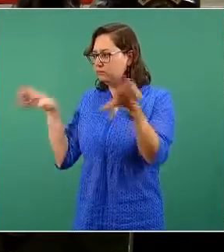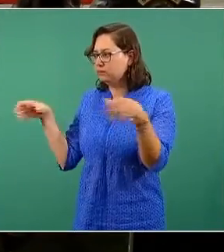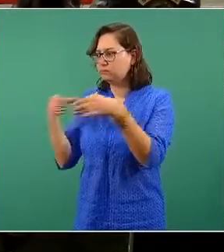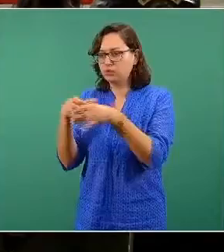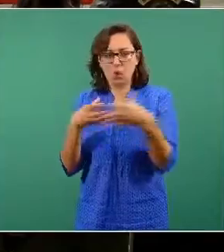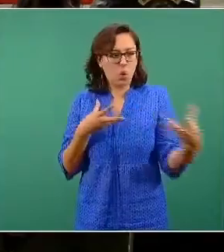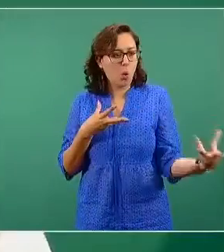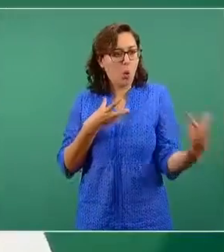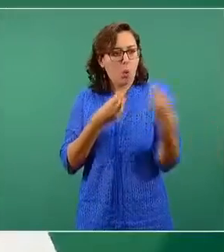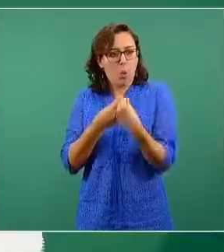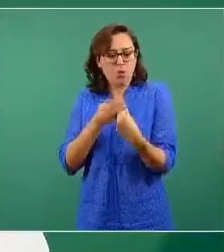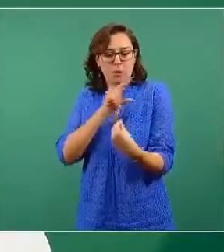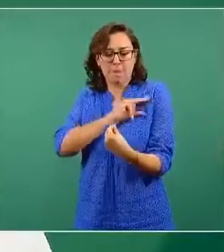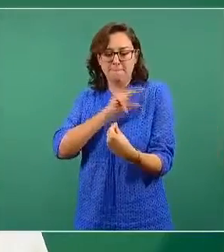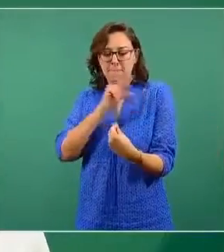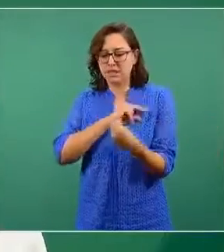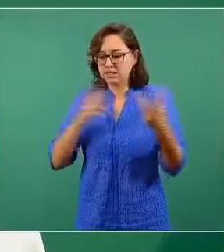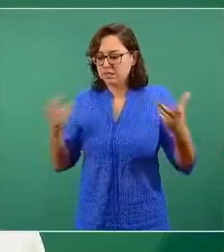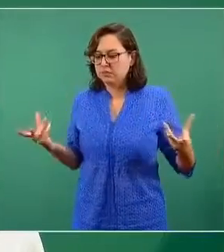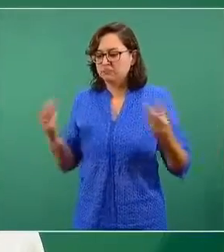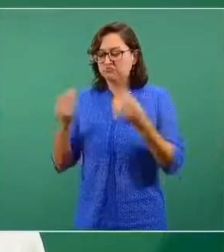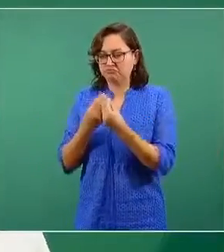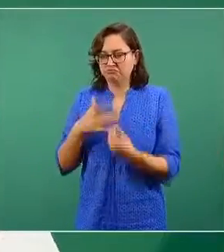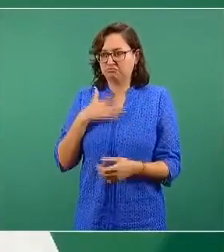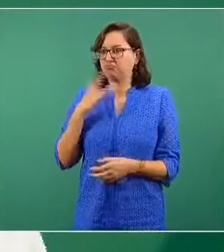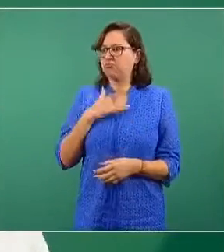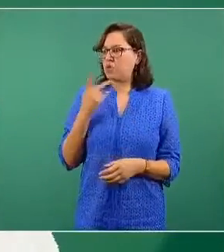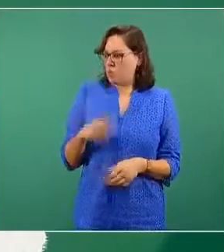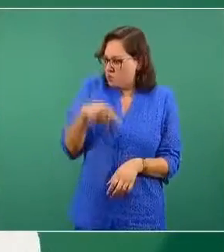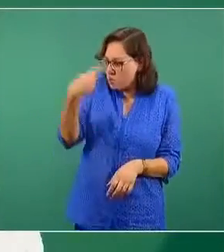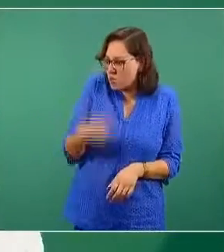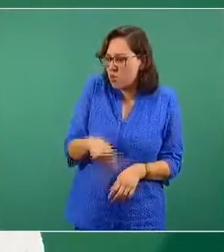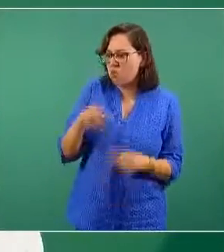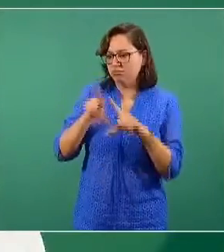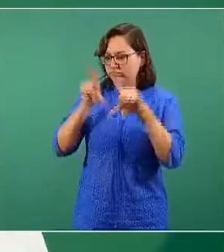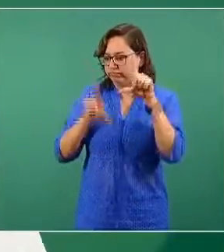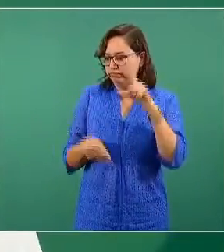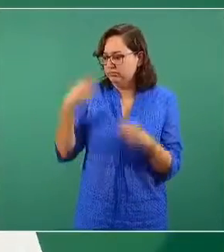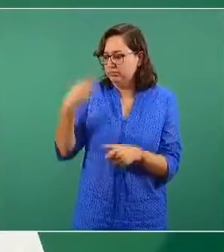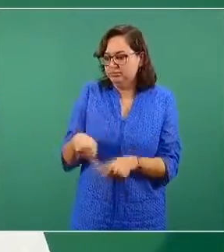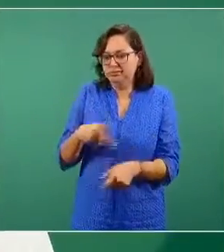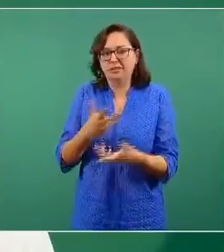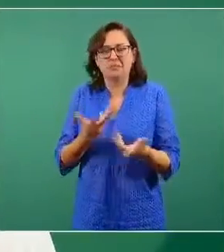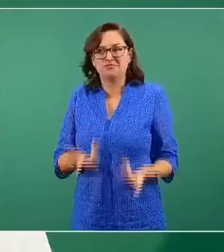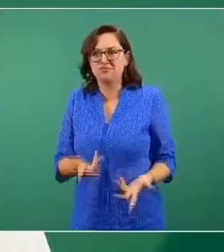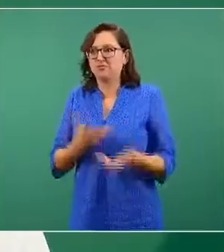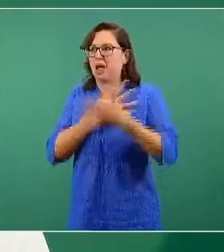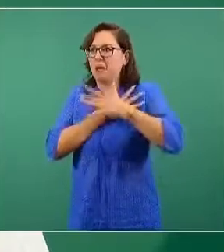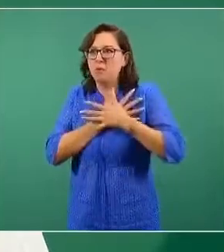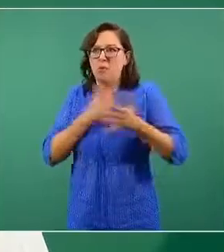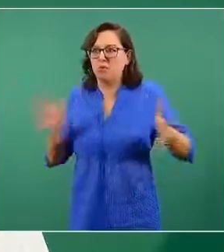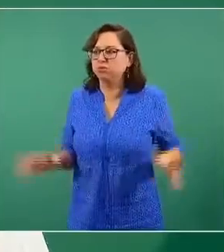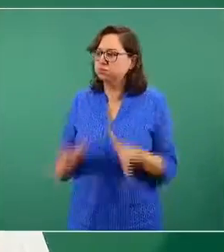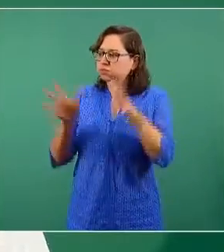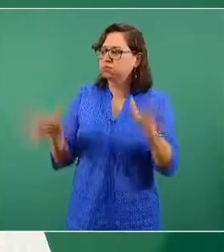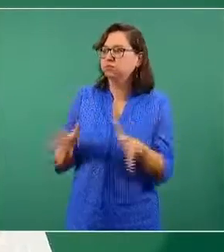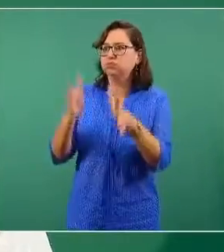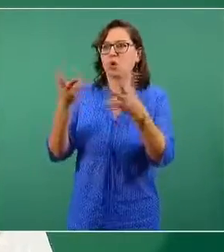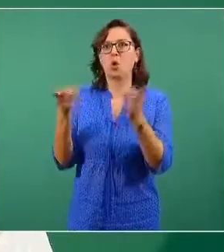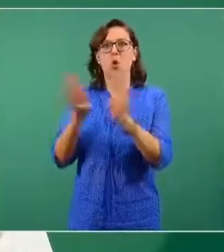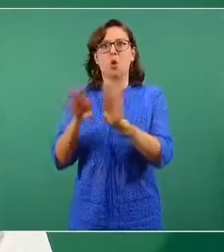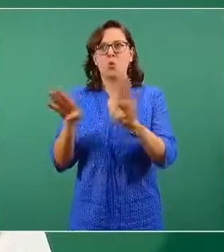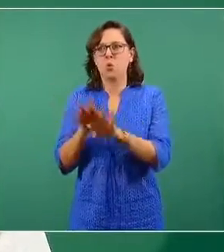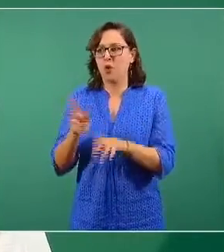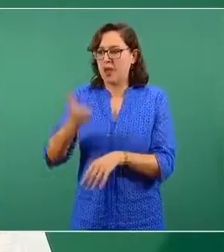privada que tienen el interés patriótico de contribuir a un producto de esta importancia.